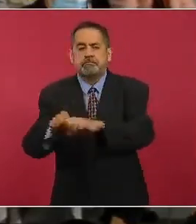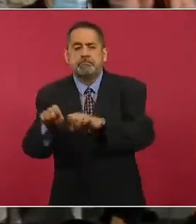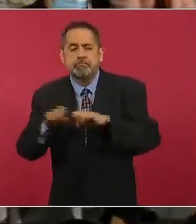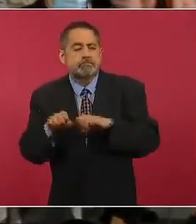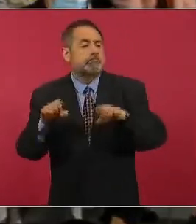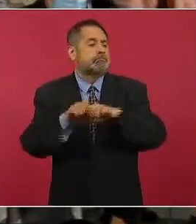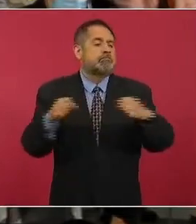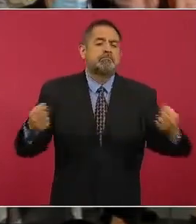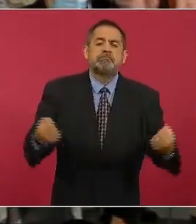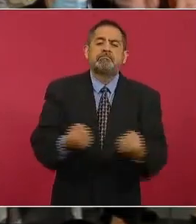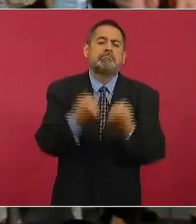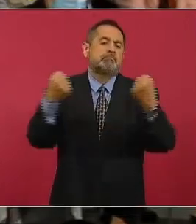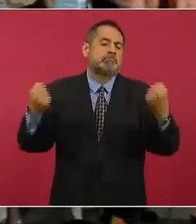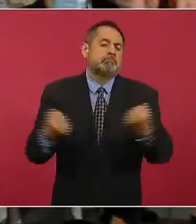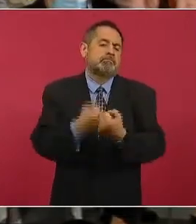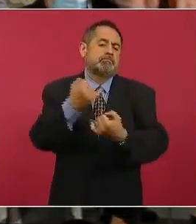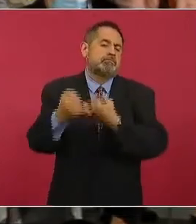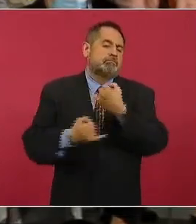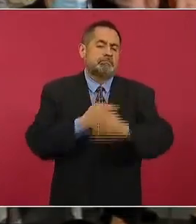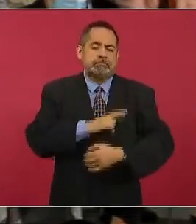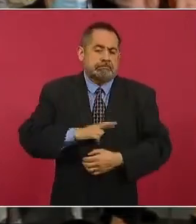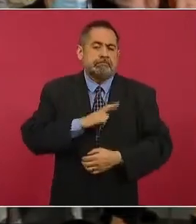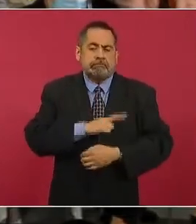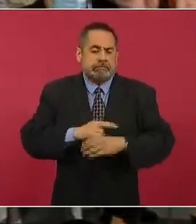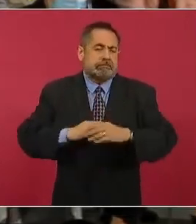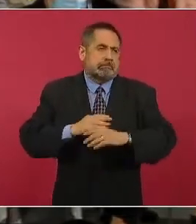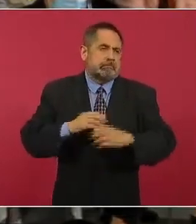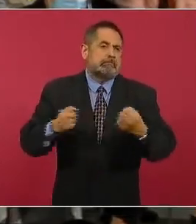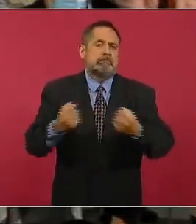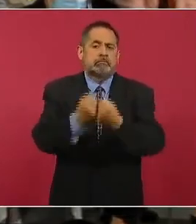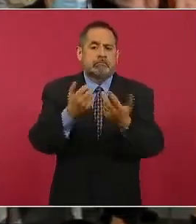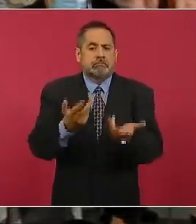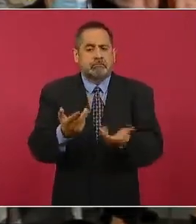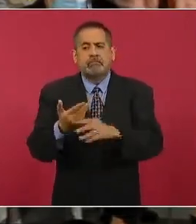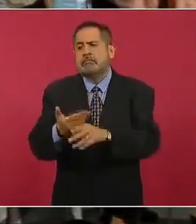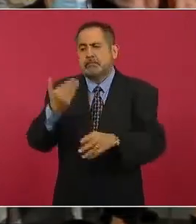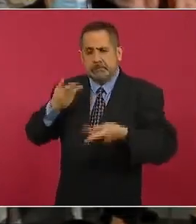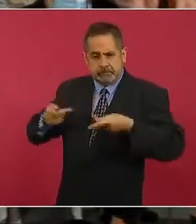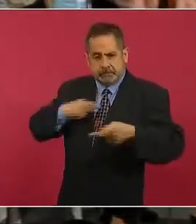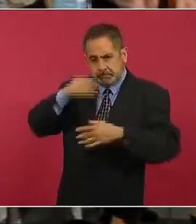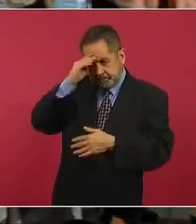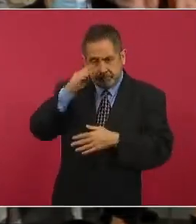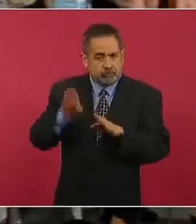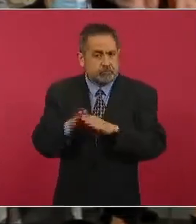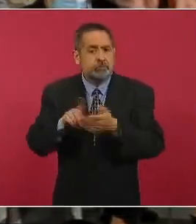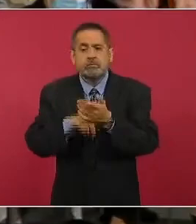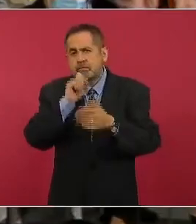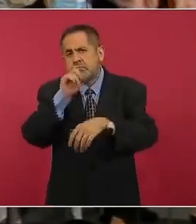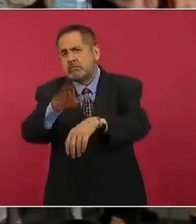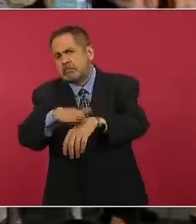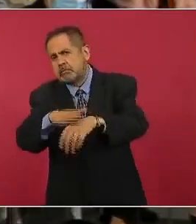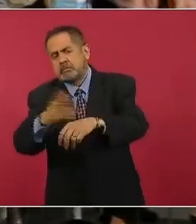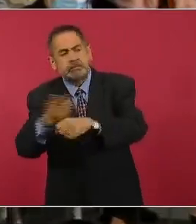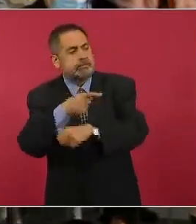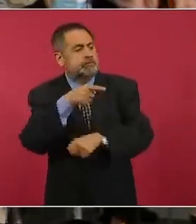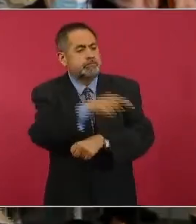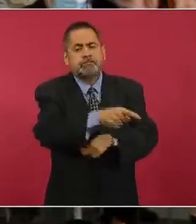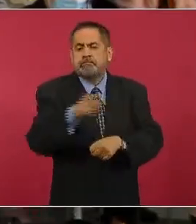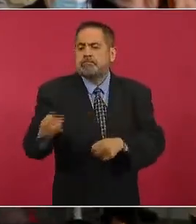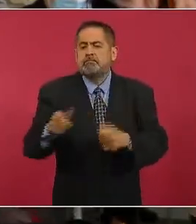Y si va a haber algo también contra las barras, a ver si nos puede informar también el subsecretario, si hay algo respecto sobre el tema de